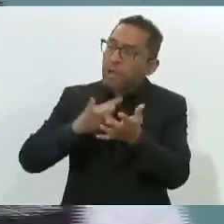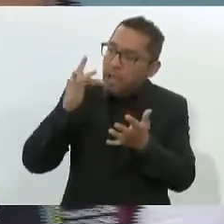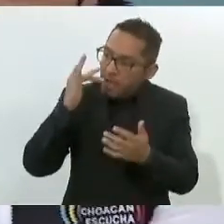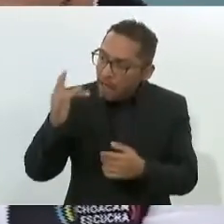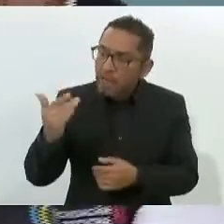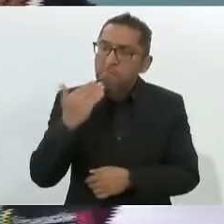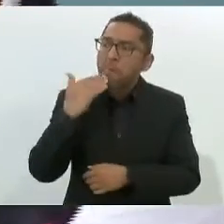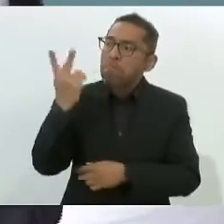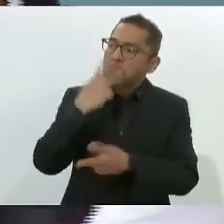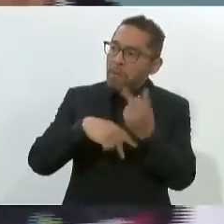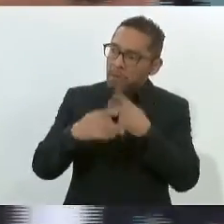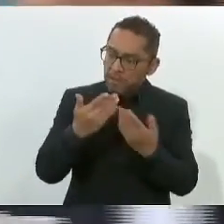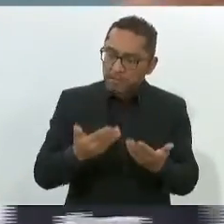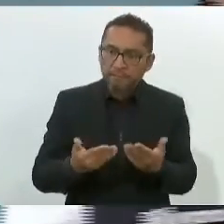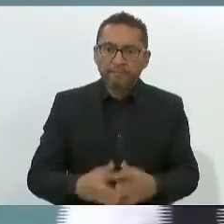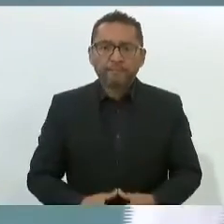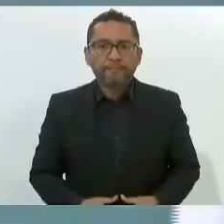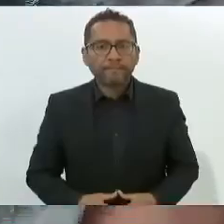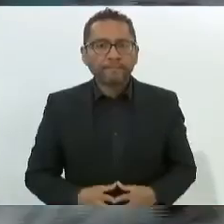bienvenidos. Gracias. Gracias.